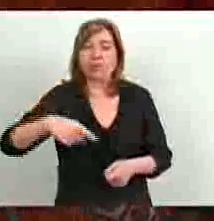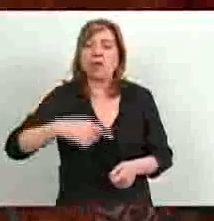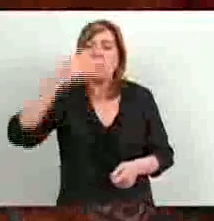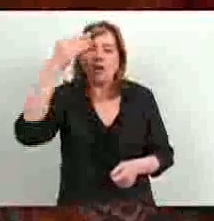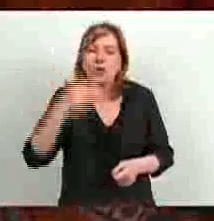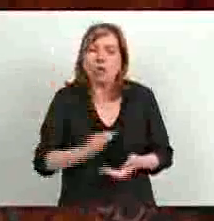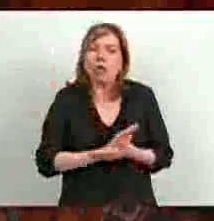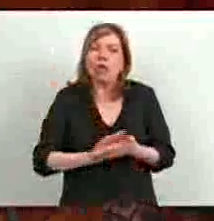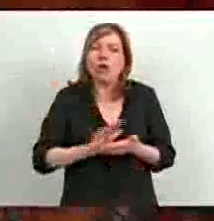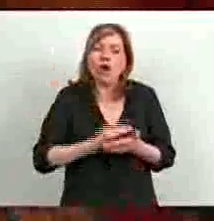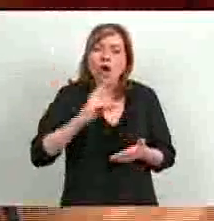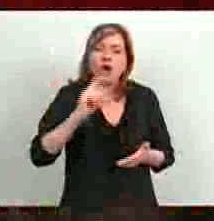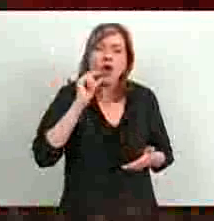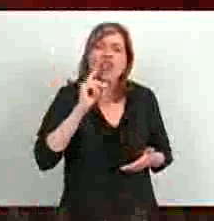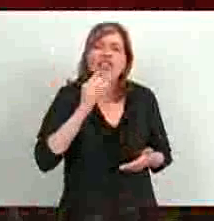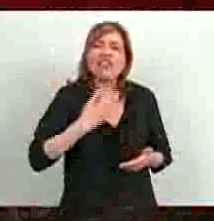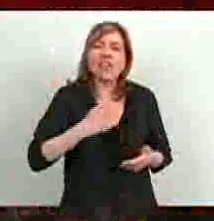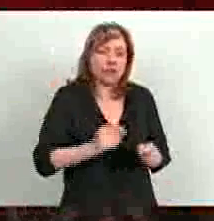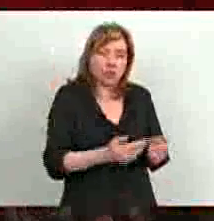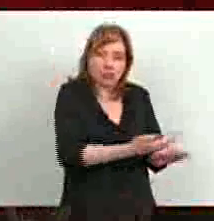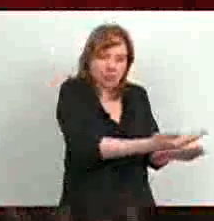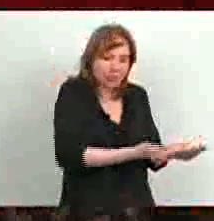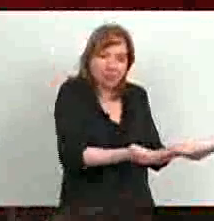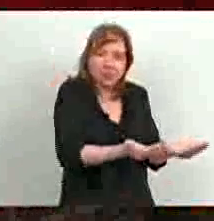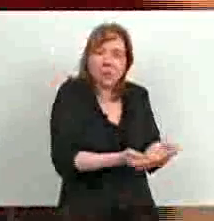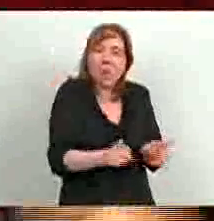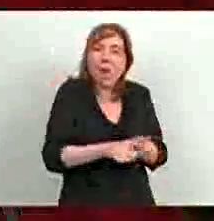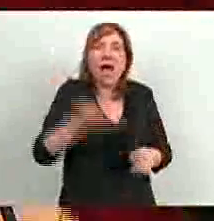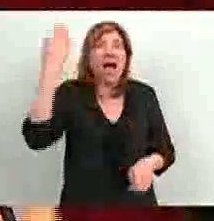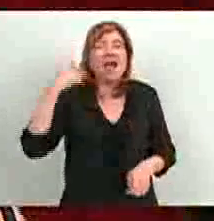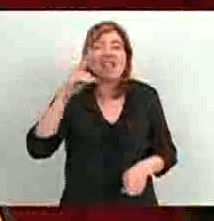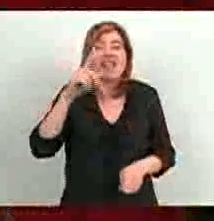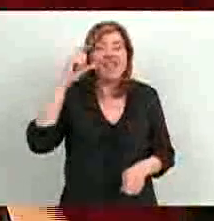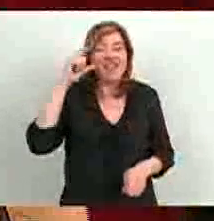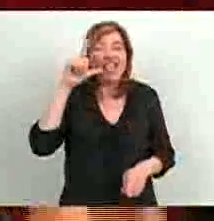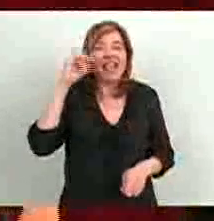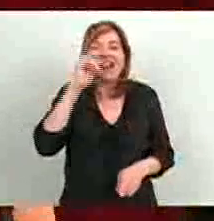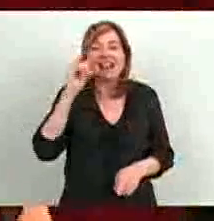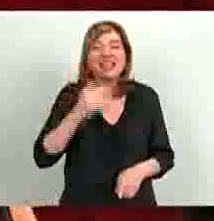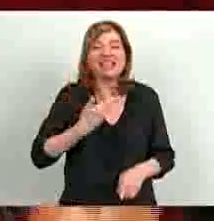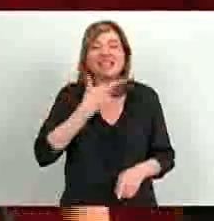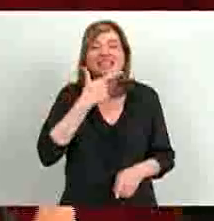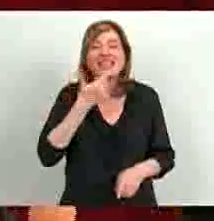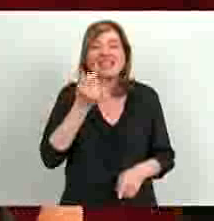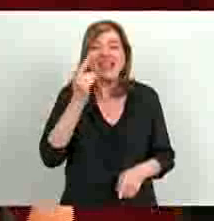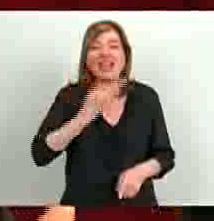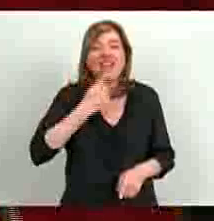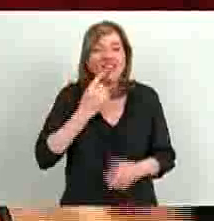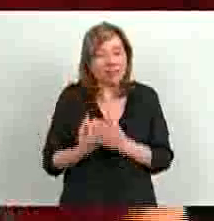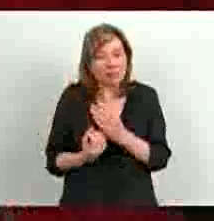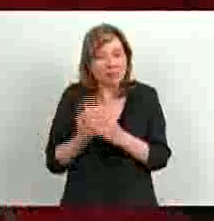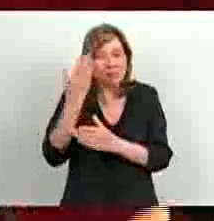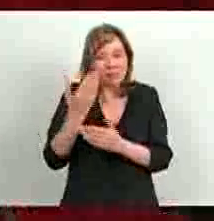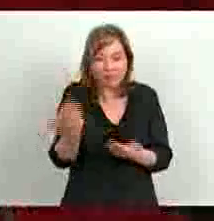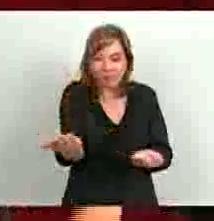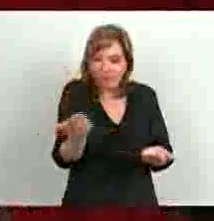verdadero acto de codificación, similar al que hizo Vélez Arfiel, que tuvo inspiración en la